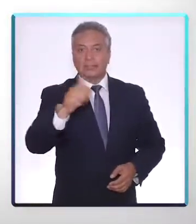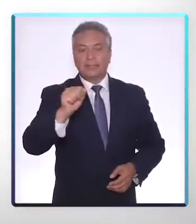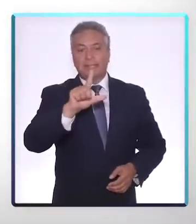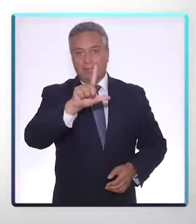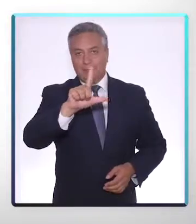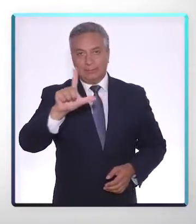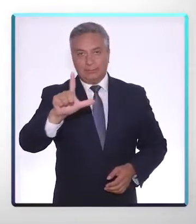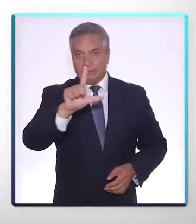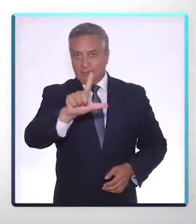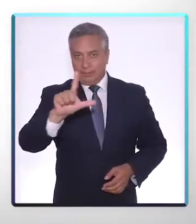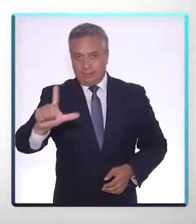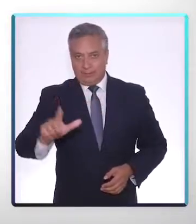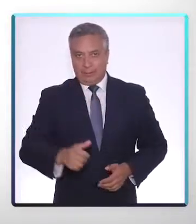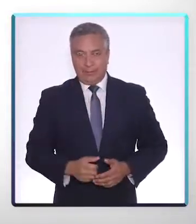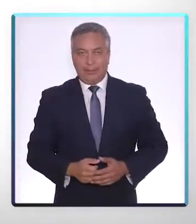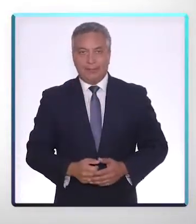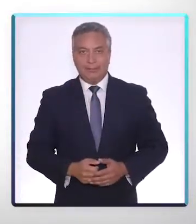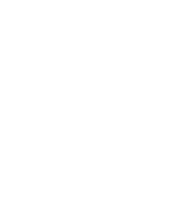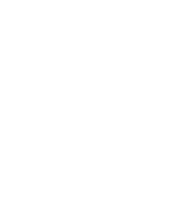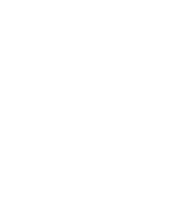-7777.